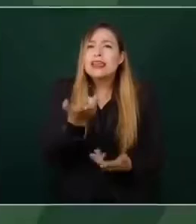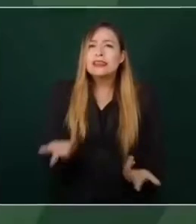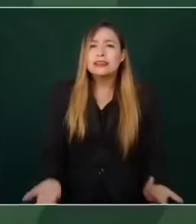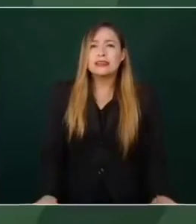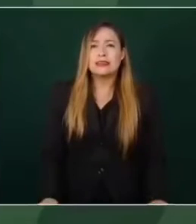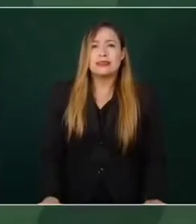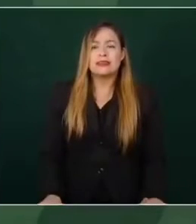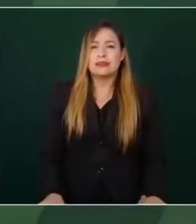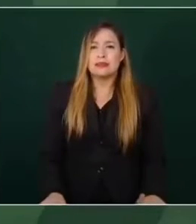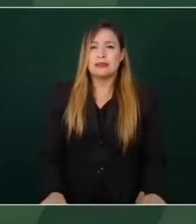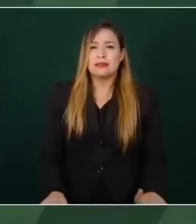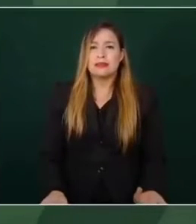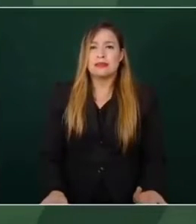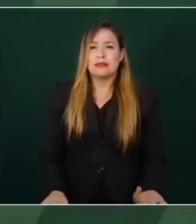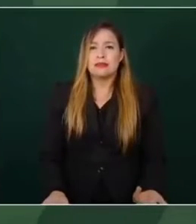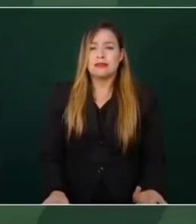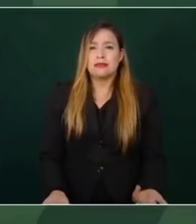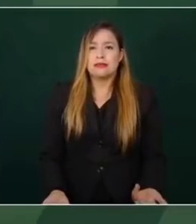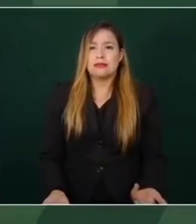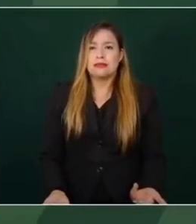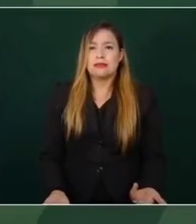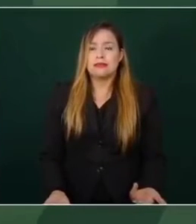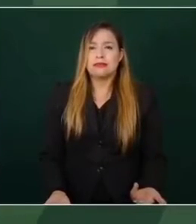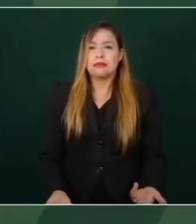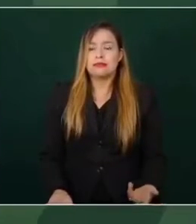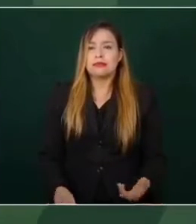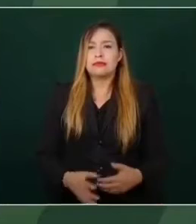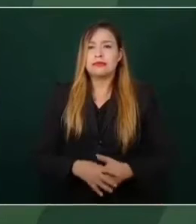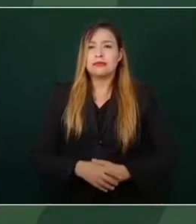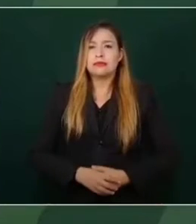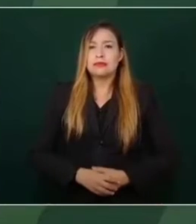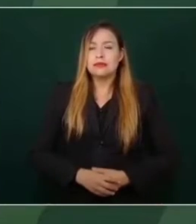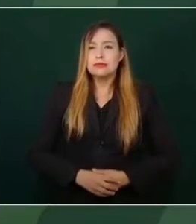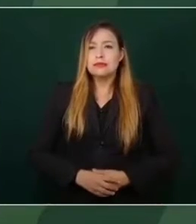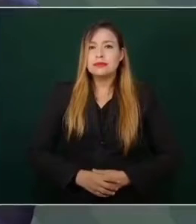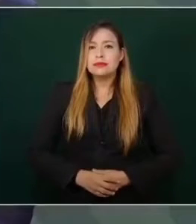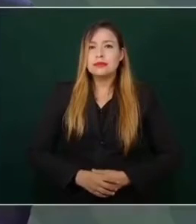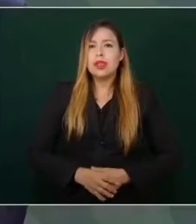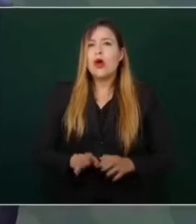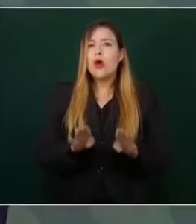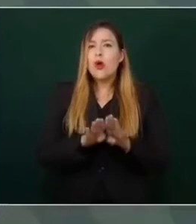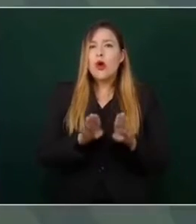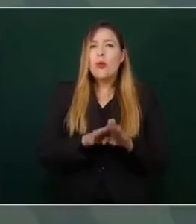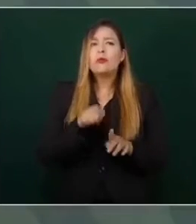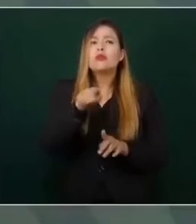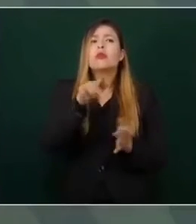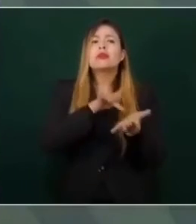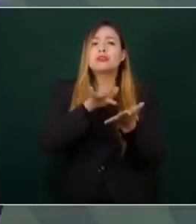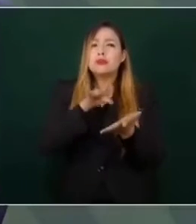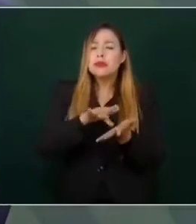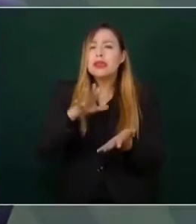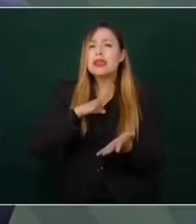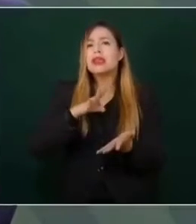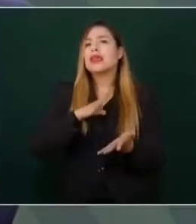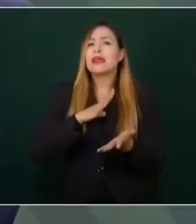¿Cómo vamos a estar, en el fondo, a favor de la ley del talión?